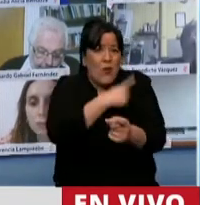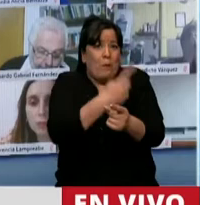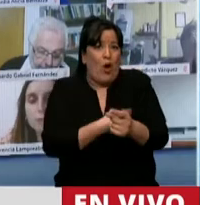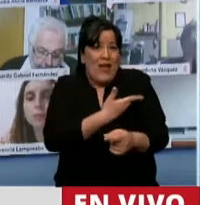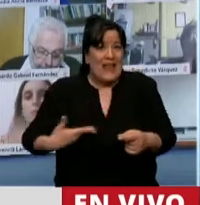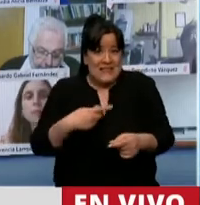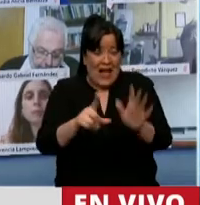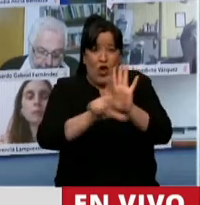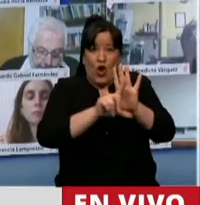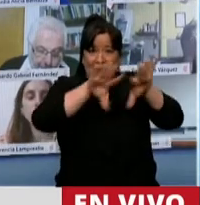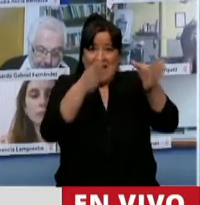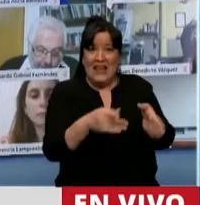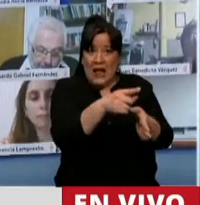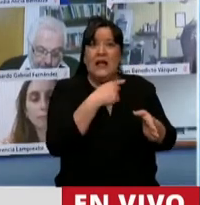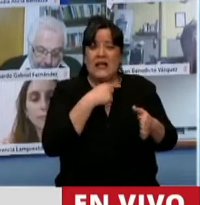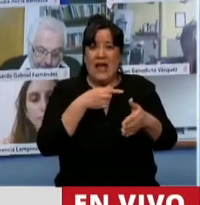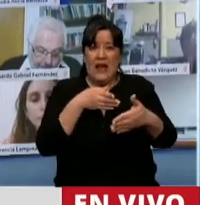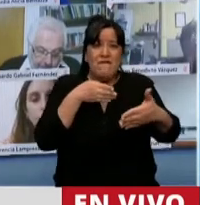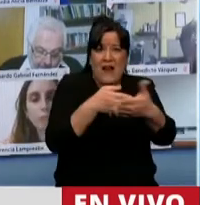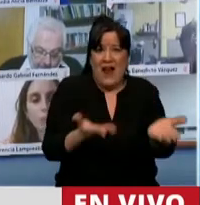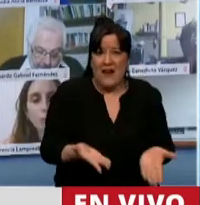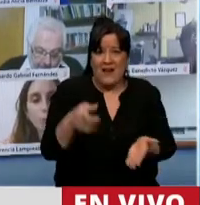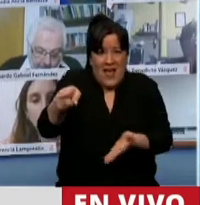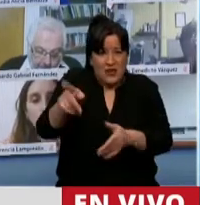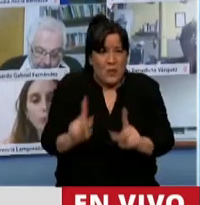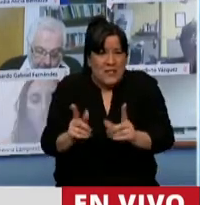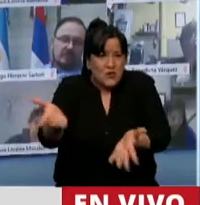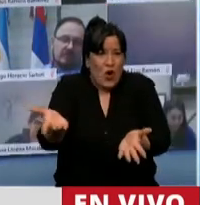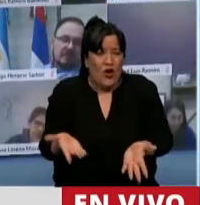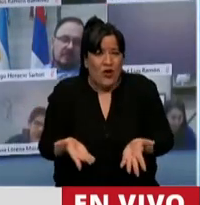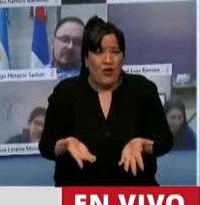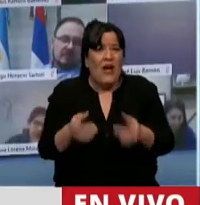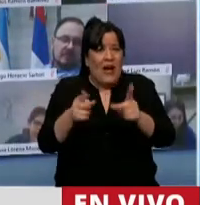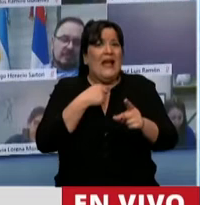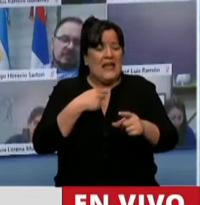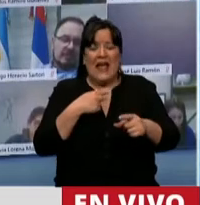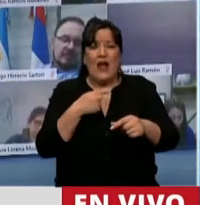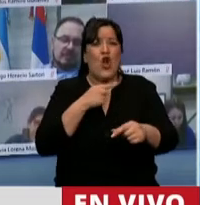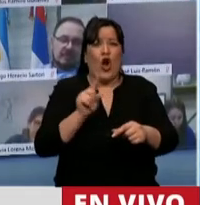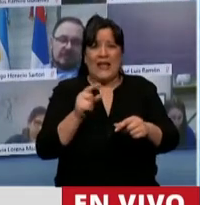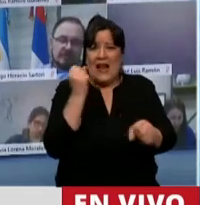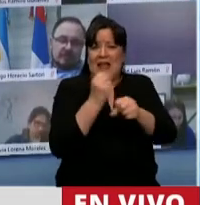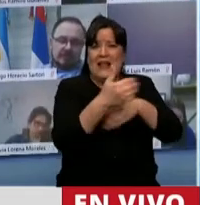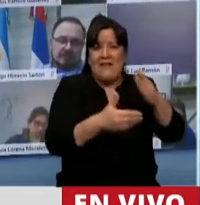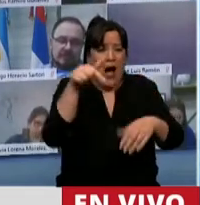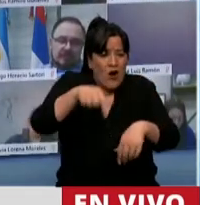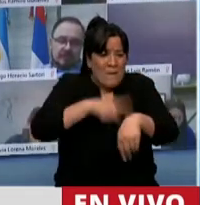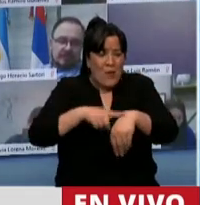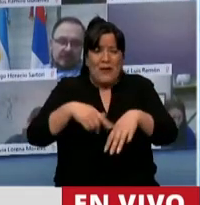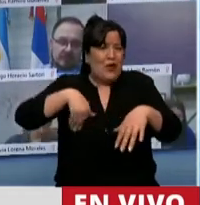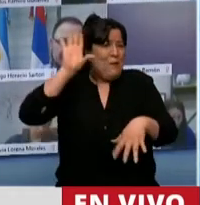en el medio de esta pandemia. Quieren frenar el funcionamiento del Congreso en uno de los momentos más